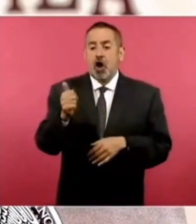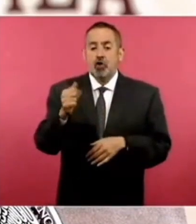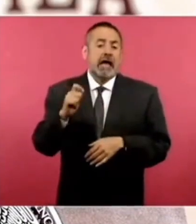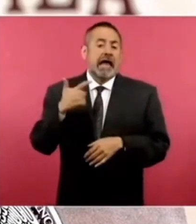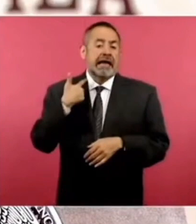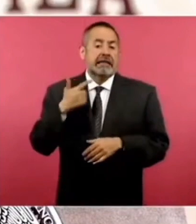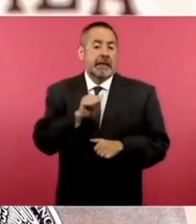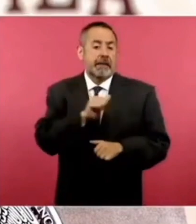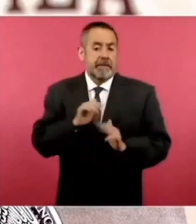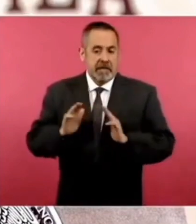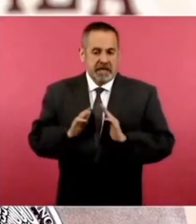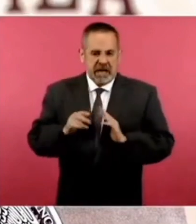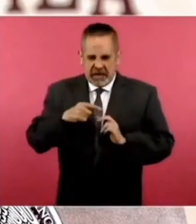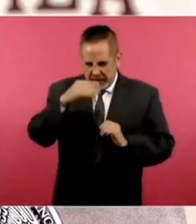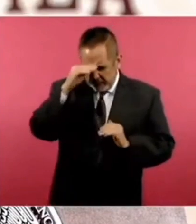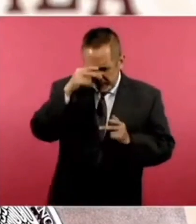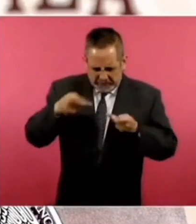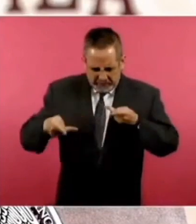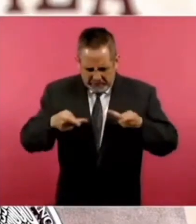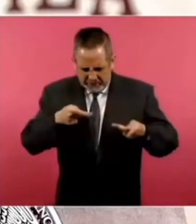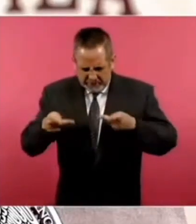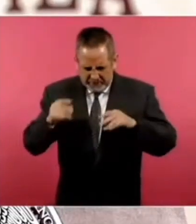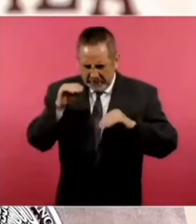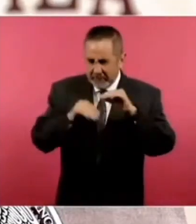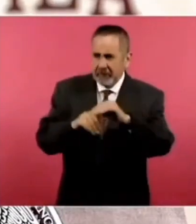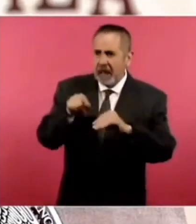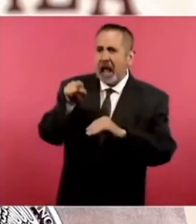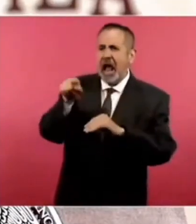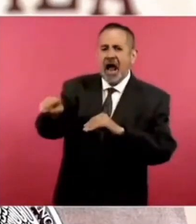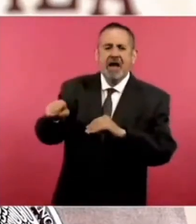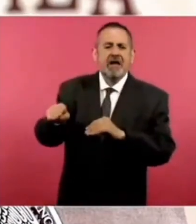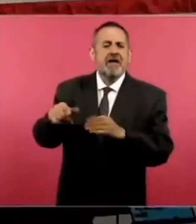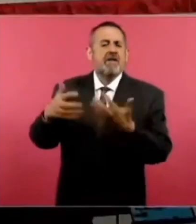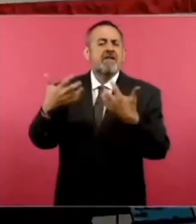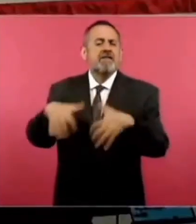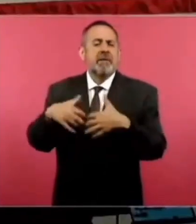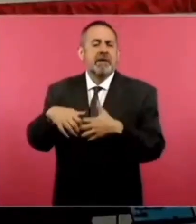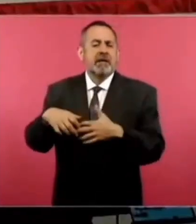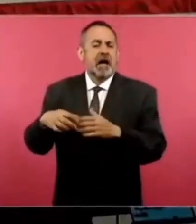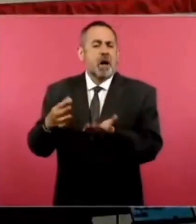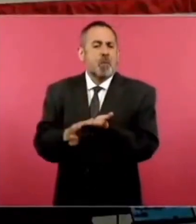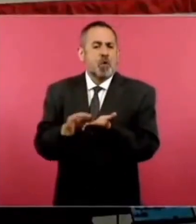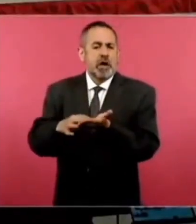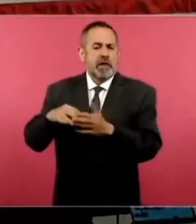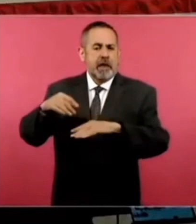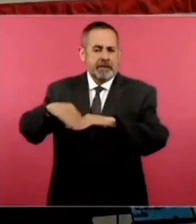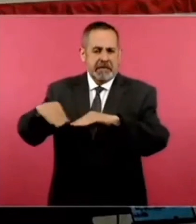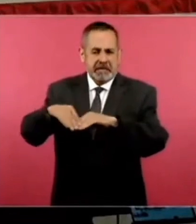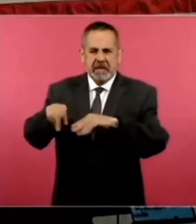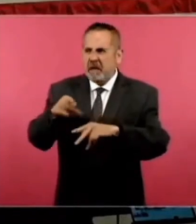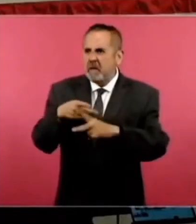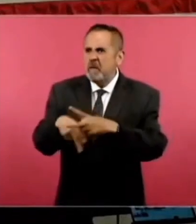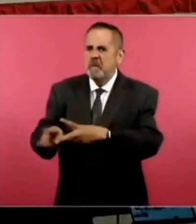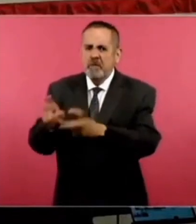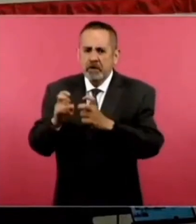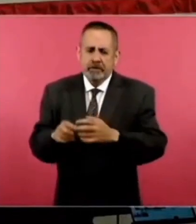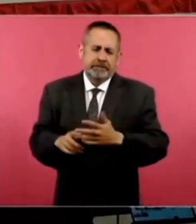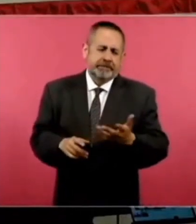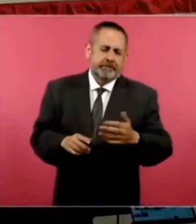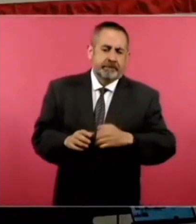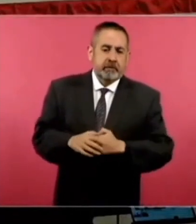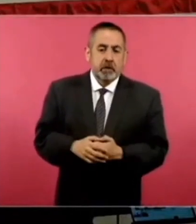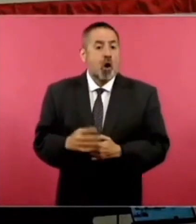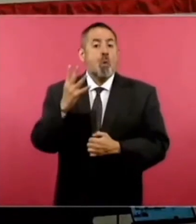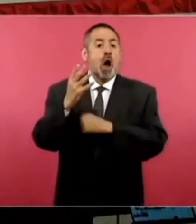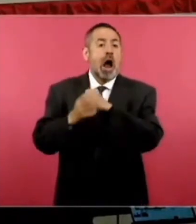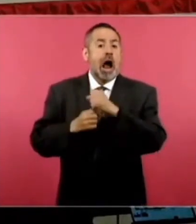había planeado el robo de la casa de moneda. El diario Reforma dice, cuatro años después del robo a la casa de